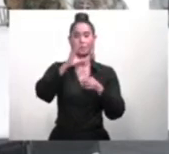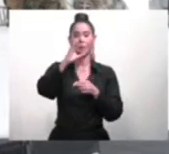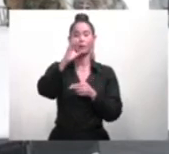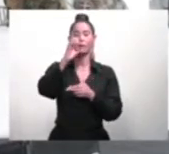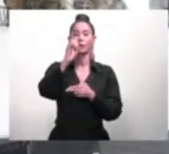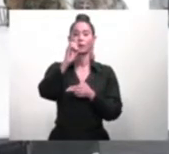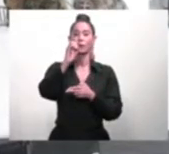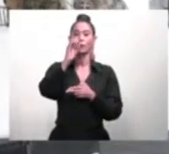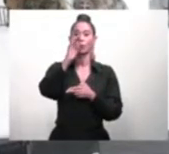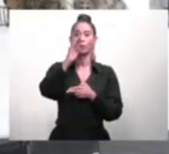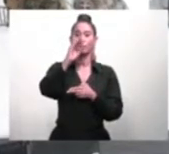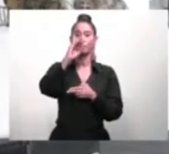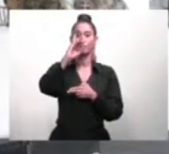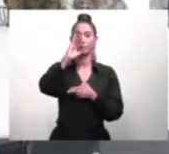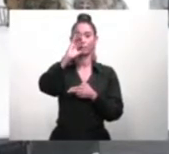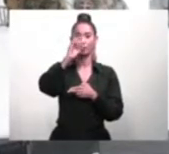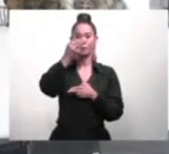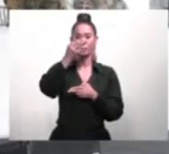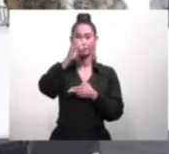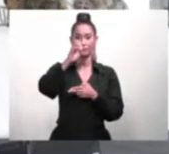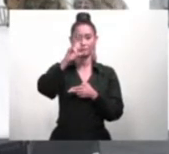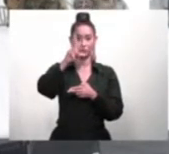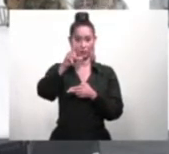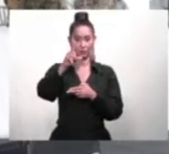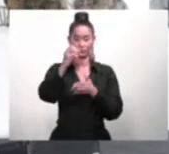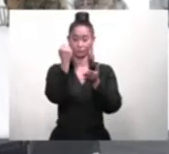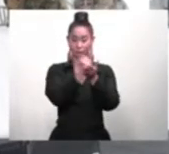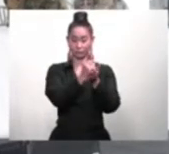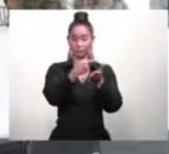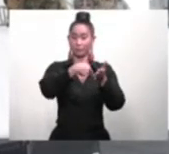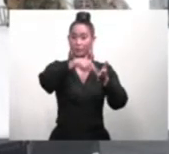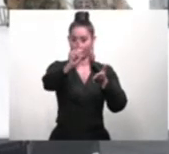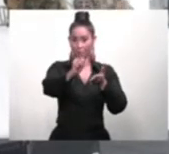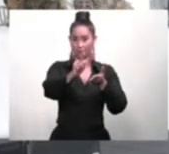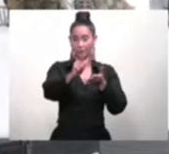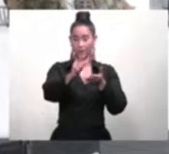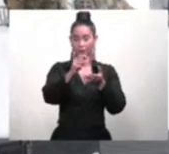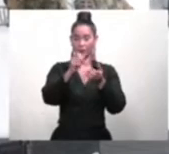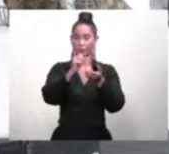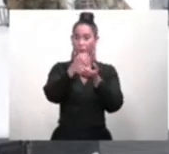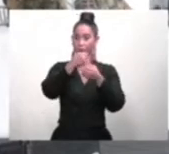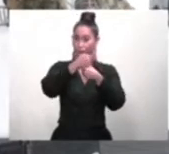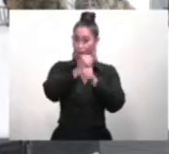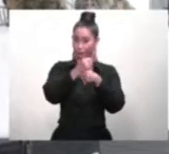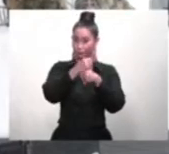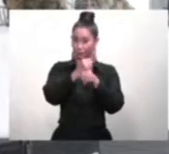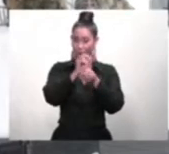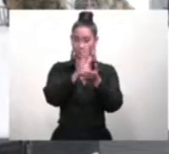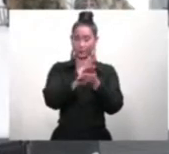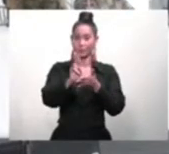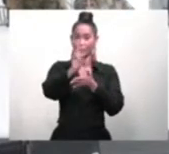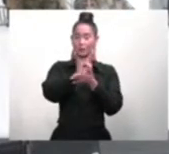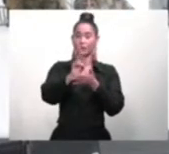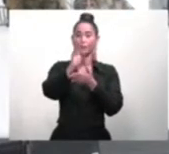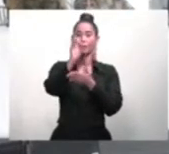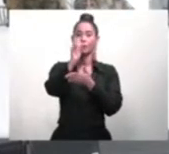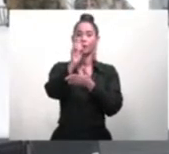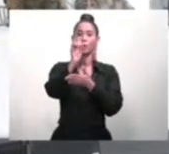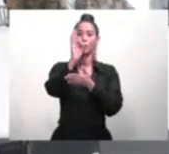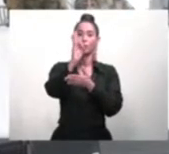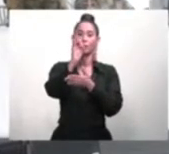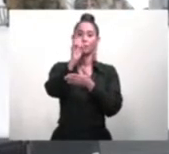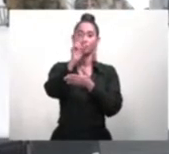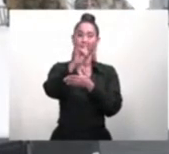vacuna tiene licencia del laboratorio AstraZeneca y la Universidad de Oxford. Se